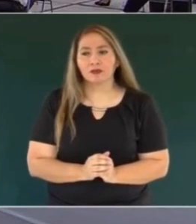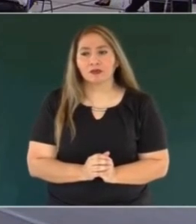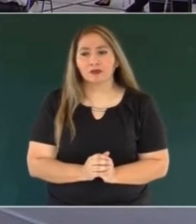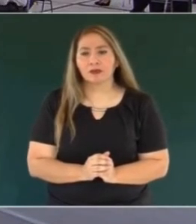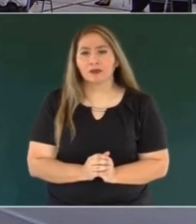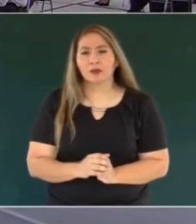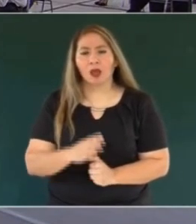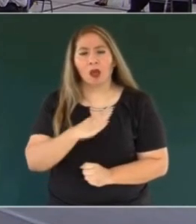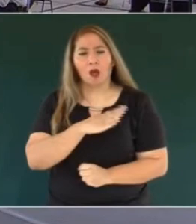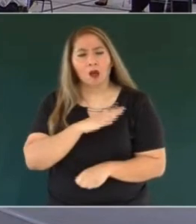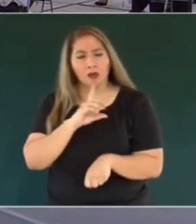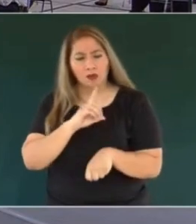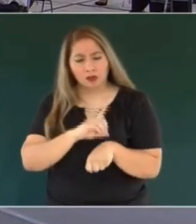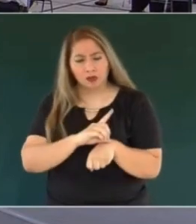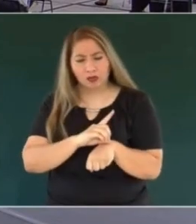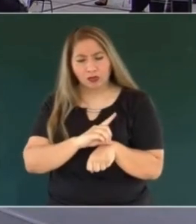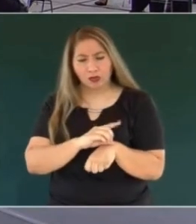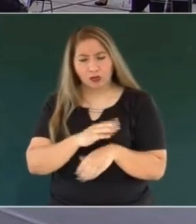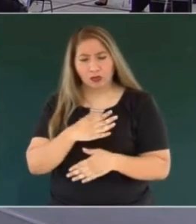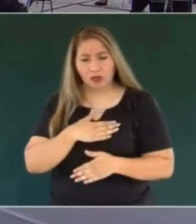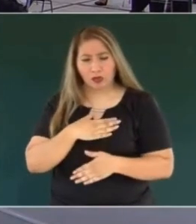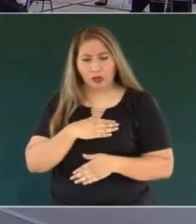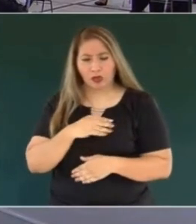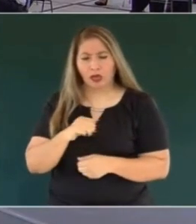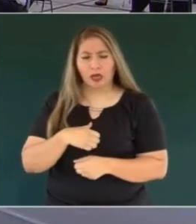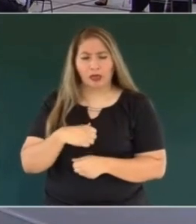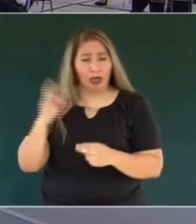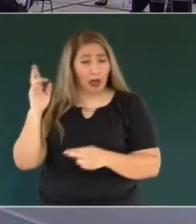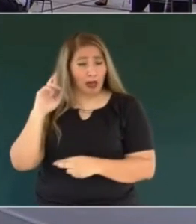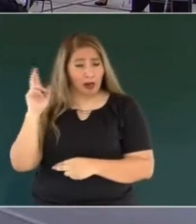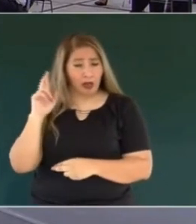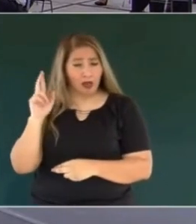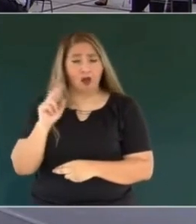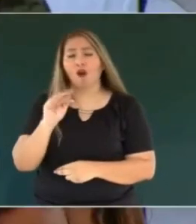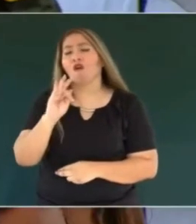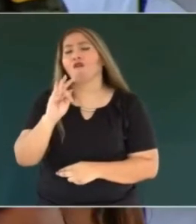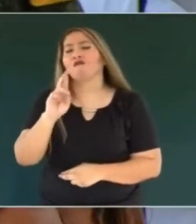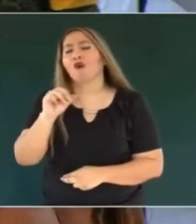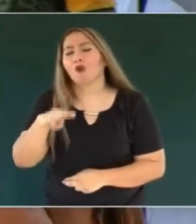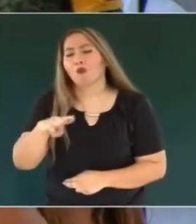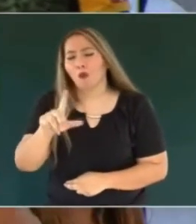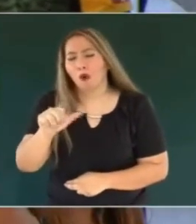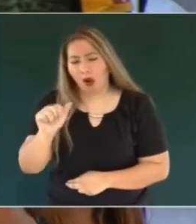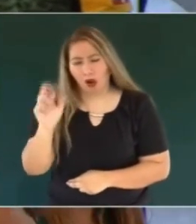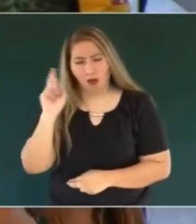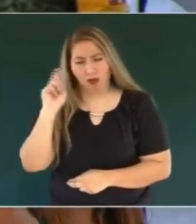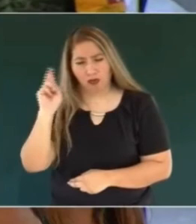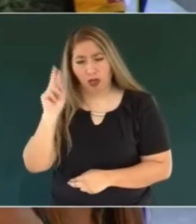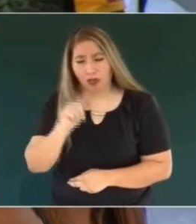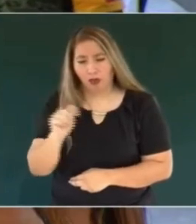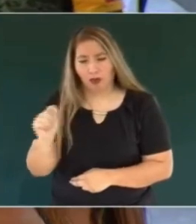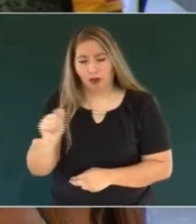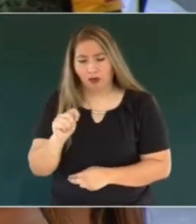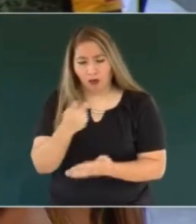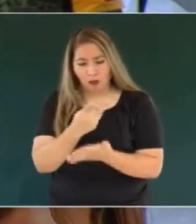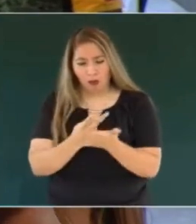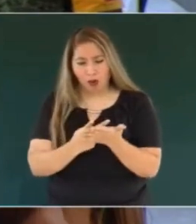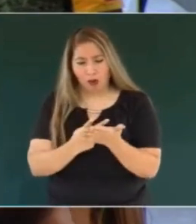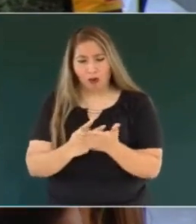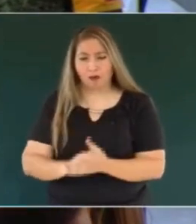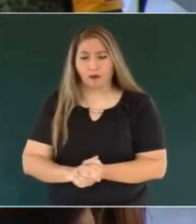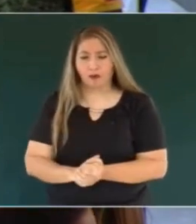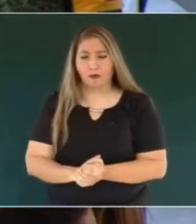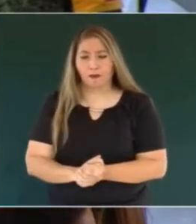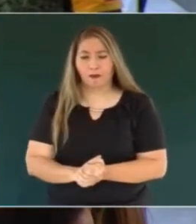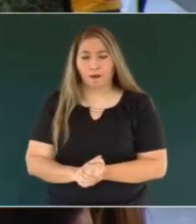Buenos días, soy Coco Muñoz de Radio Fórmula Torreón del programa Vámonos Ubicando y como dice el programa que tiene